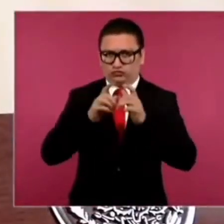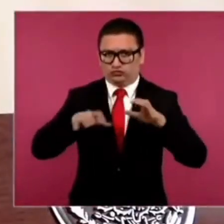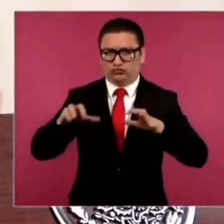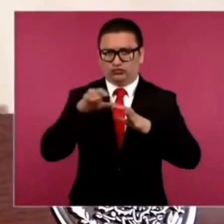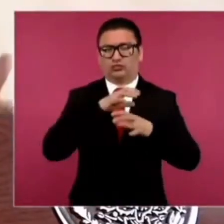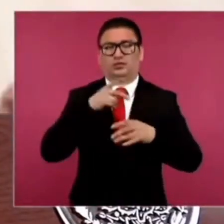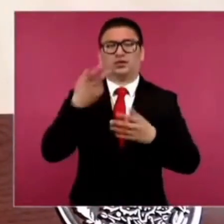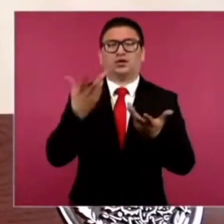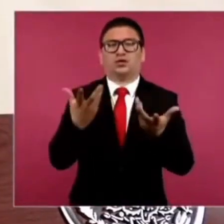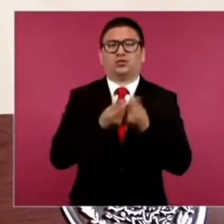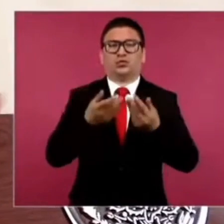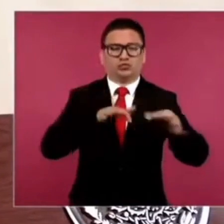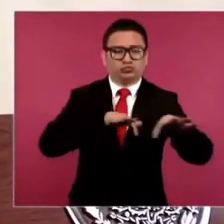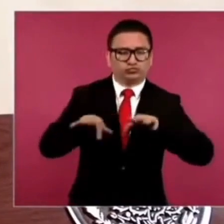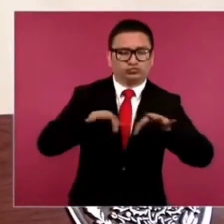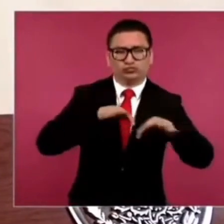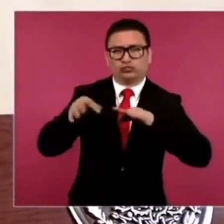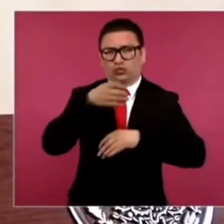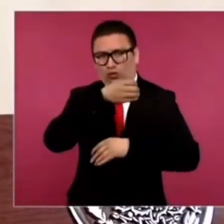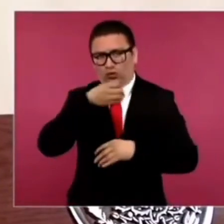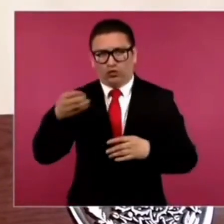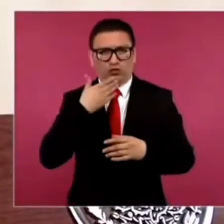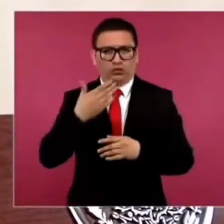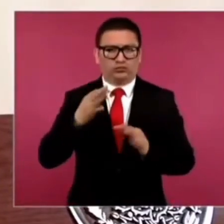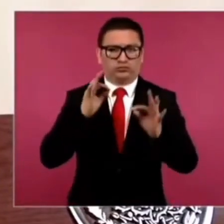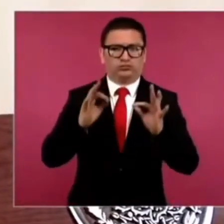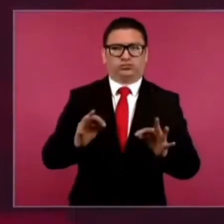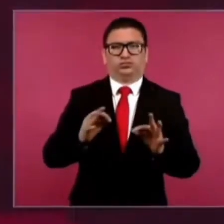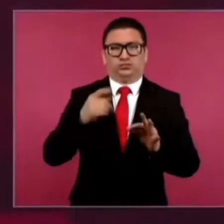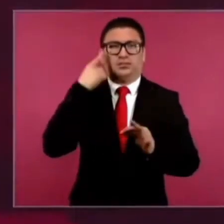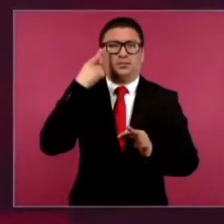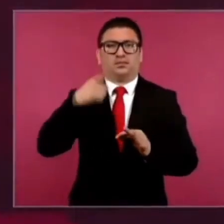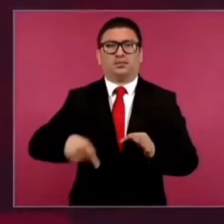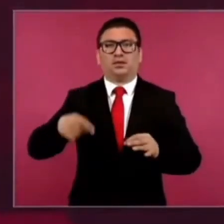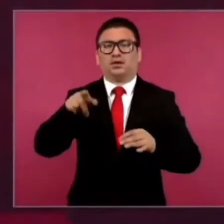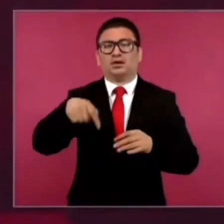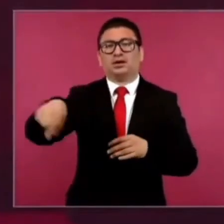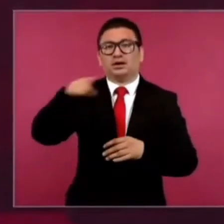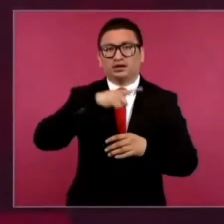de trabajo de organización, son productores.